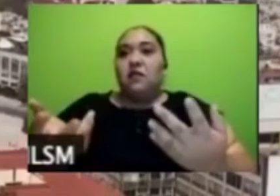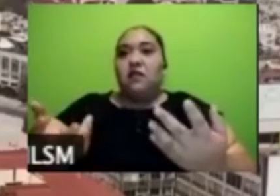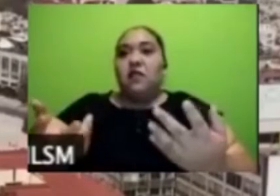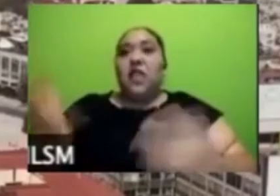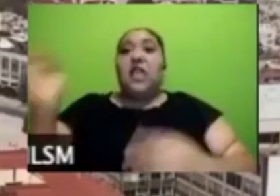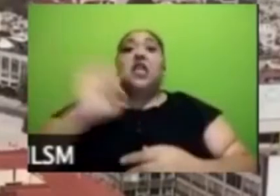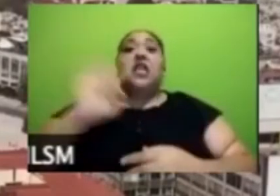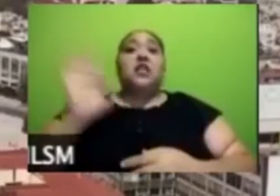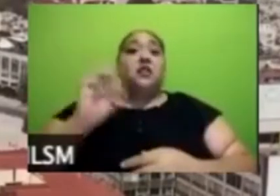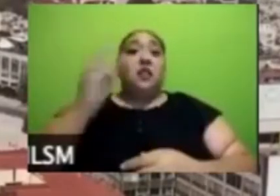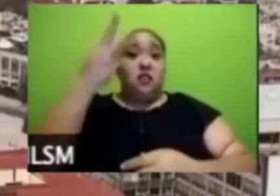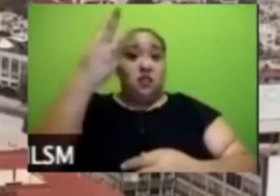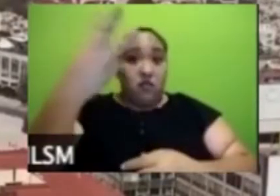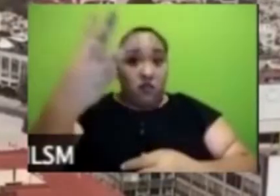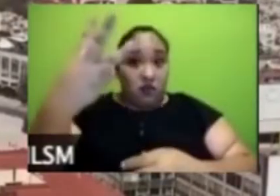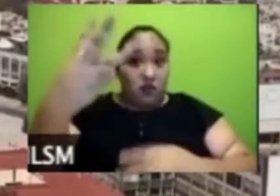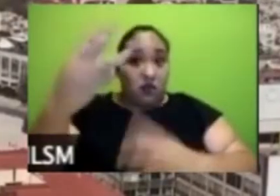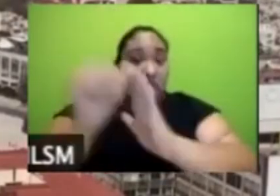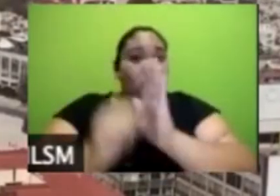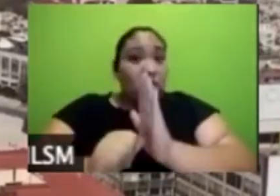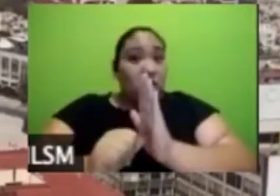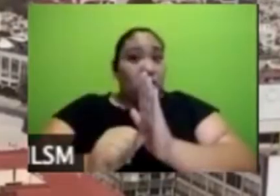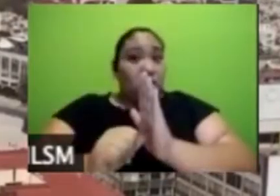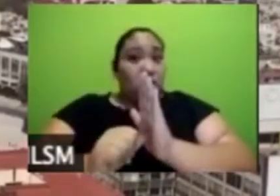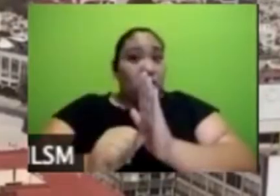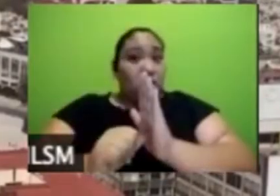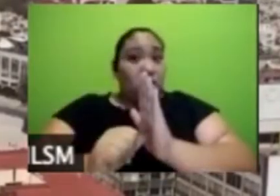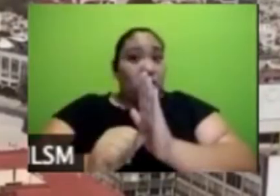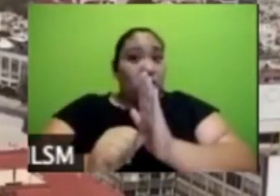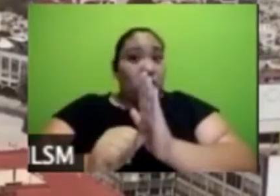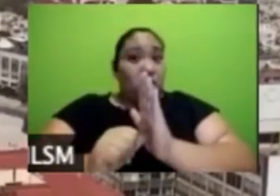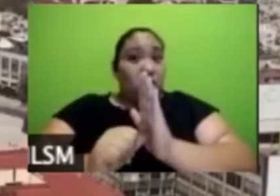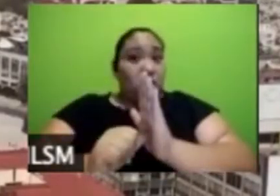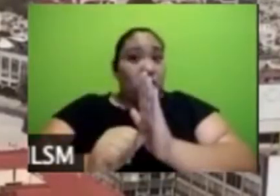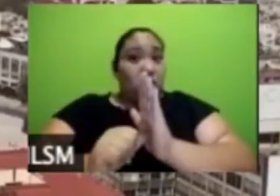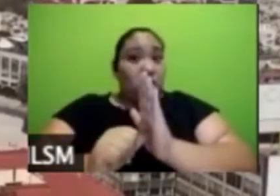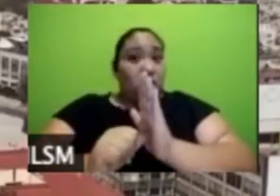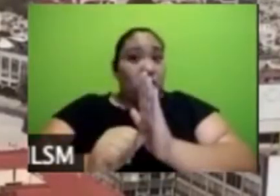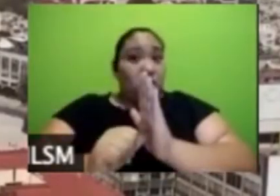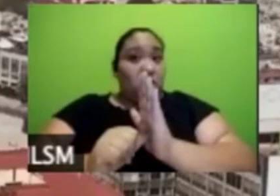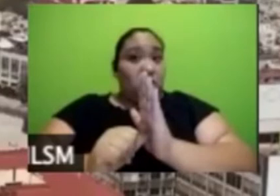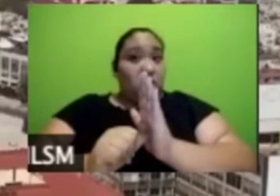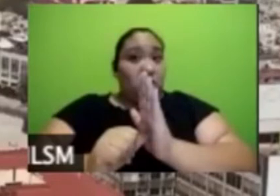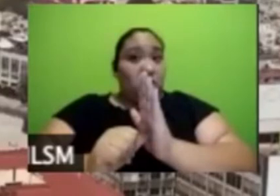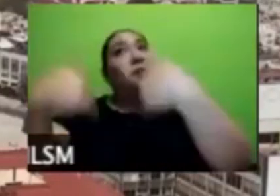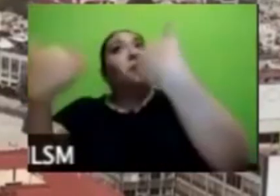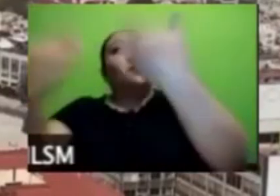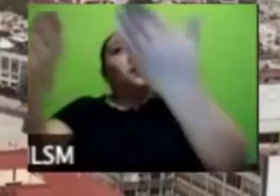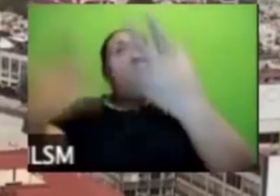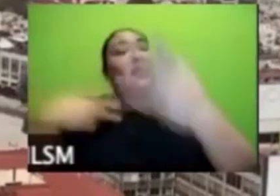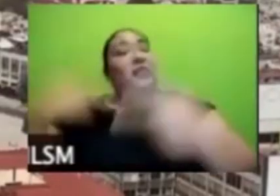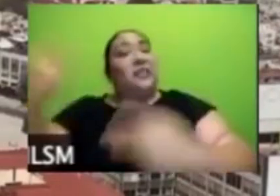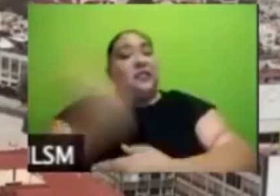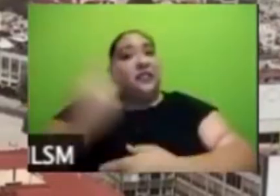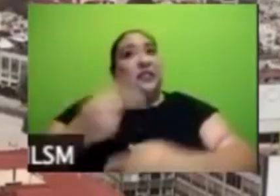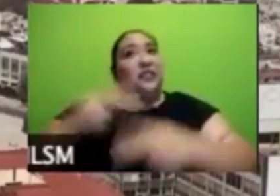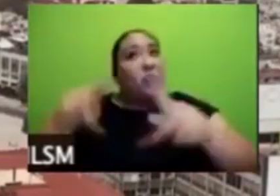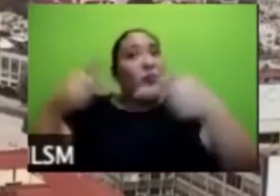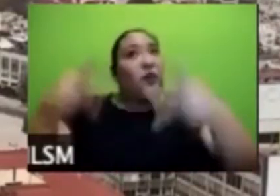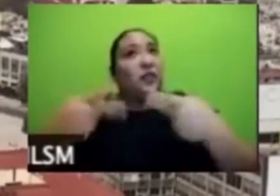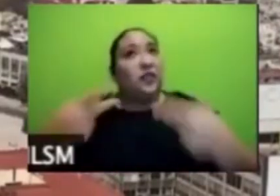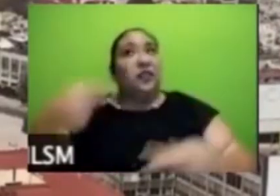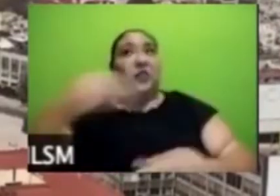recupere ellos mismos se ponen de tiempo a ver déjenme salir a la calle y yo hago lo posible porque me sé mover me puedo recuperar